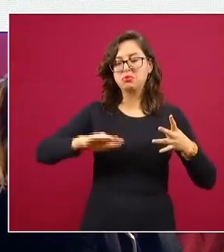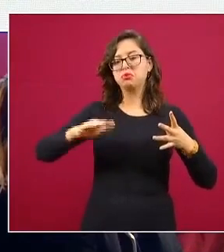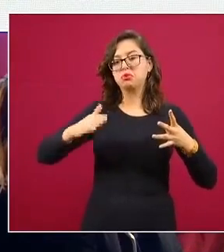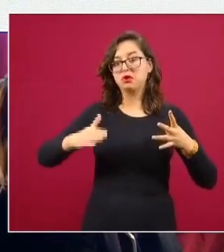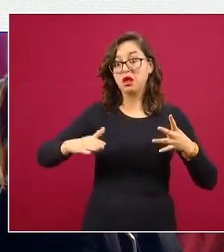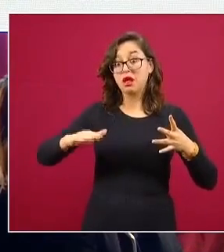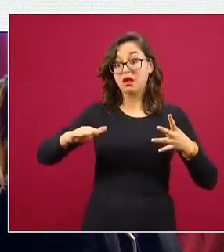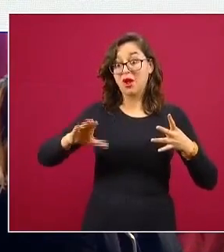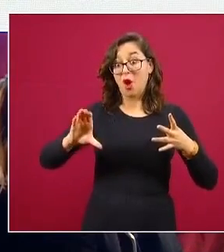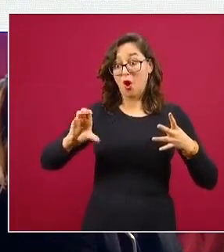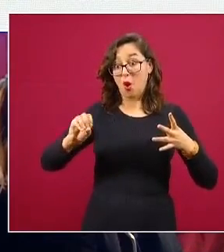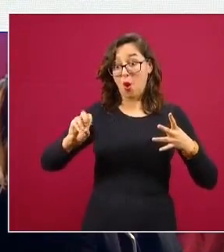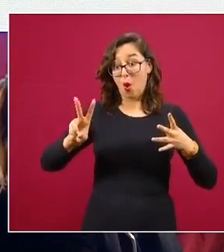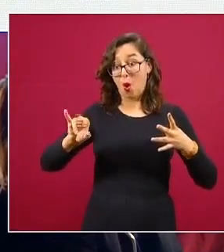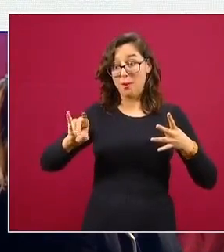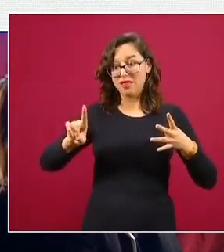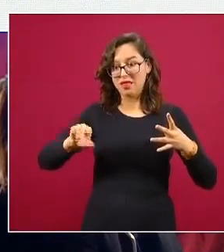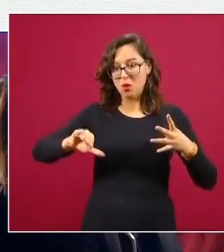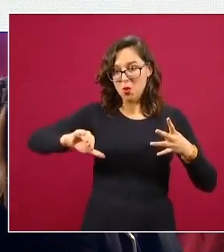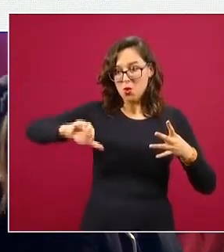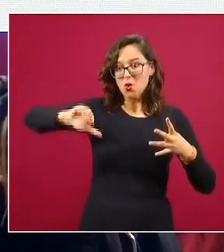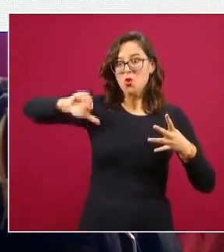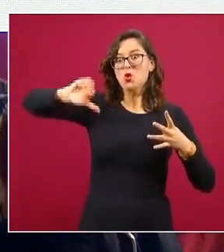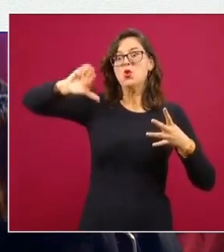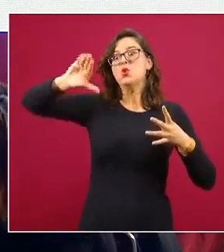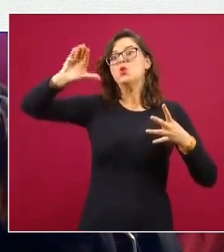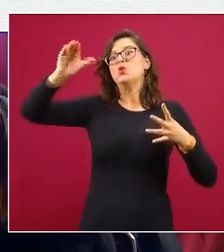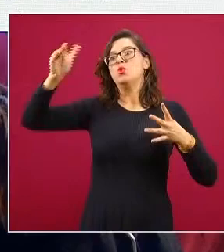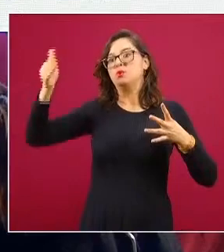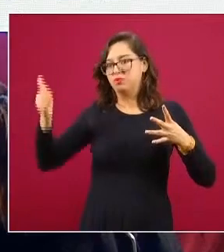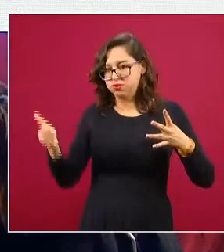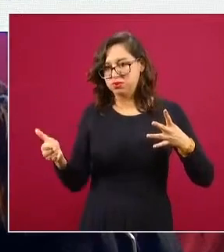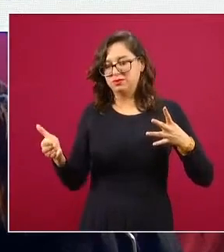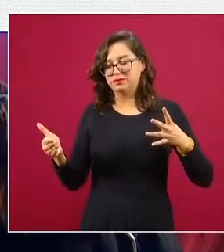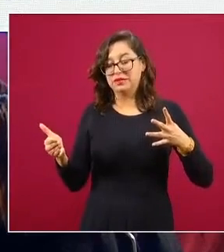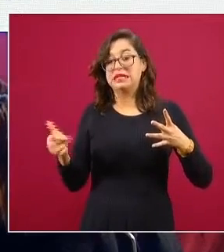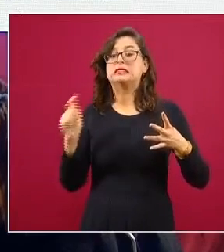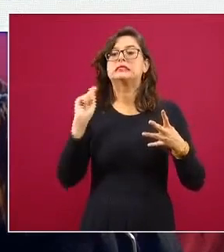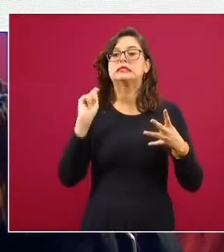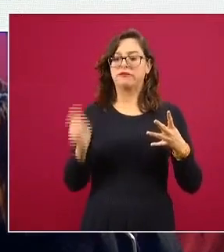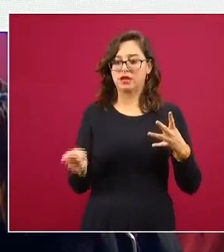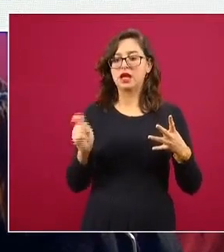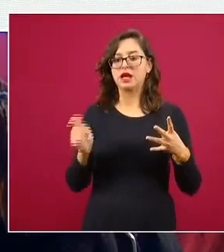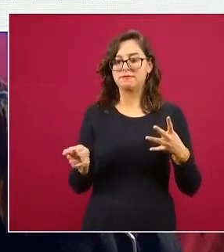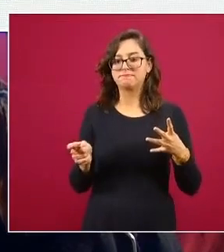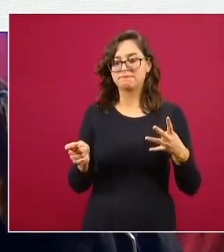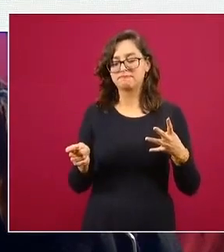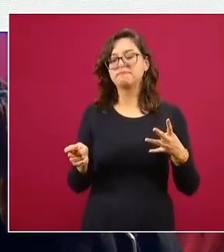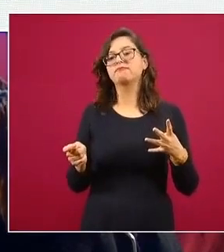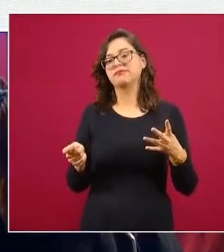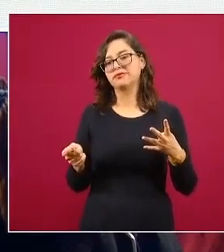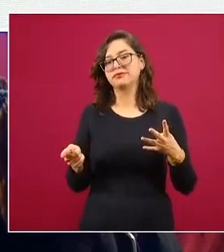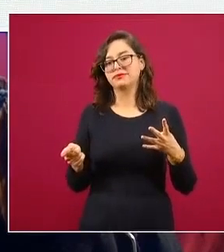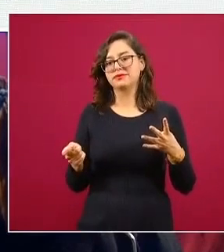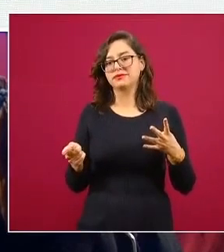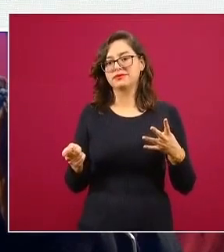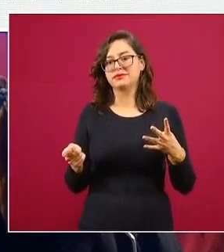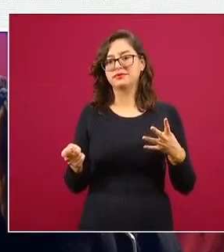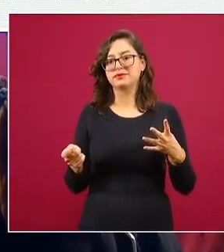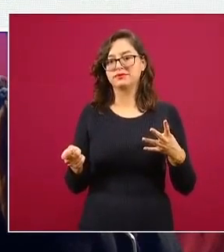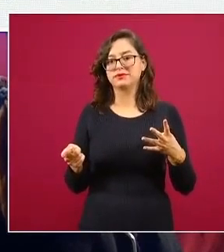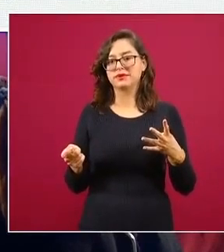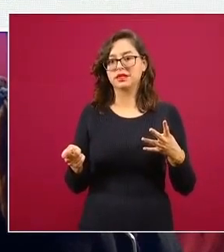a la temporada COVID ahí sí tenemos un pico y este pico también las olas asociadas con la